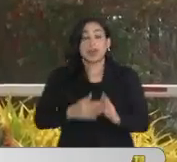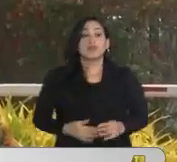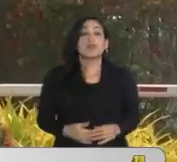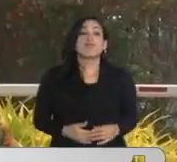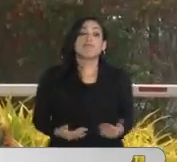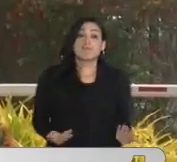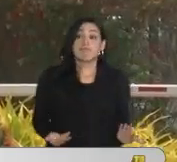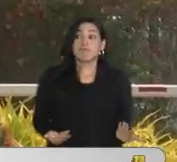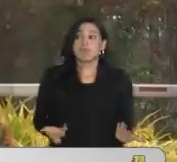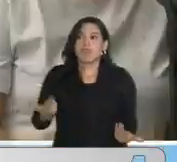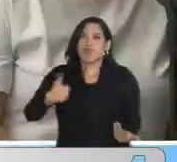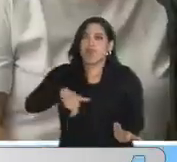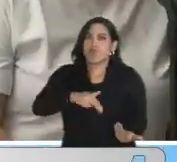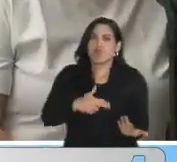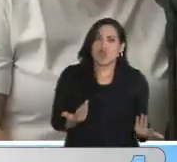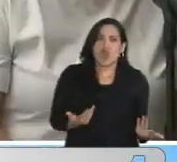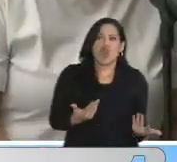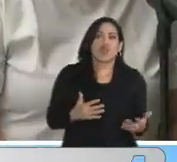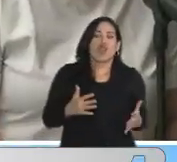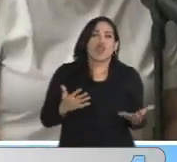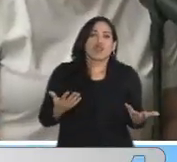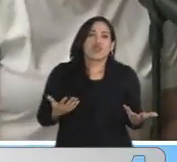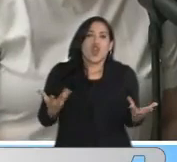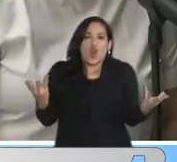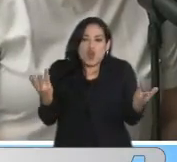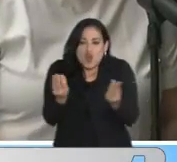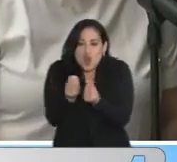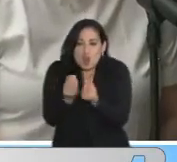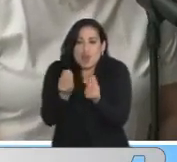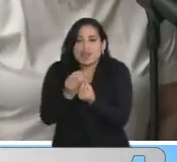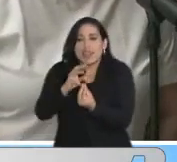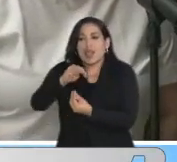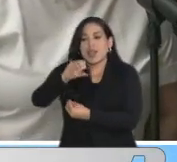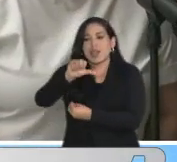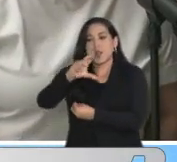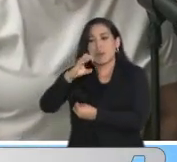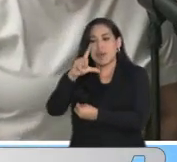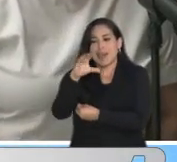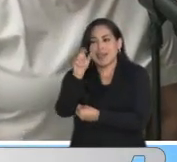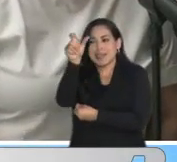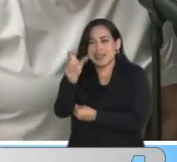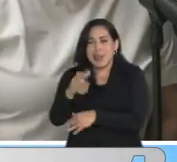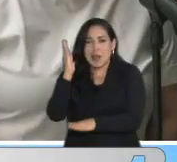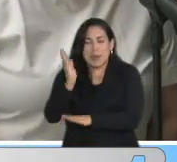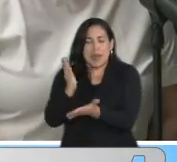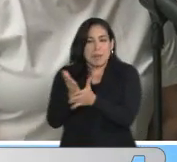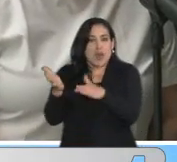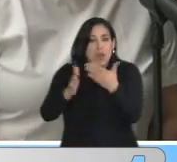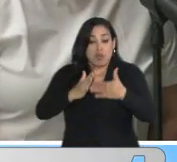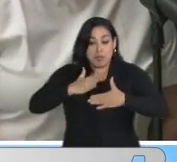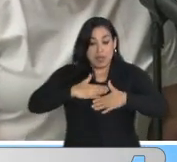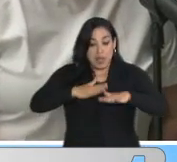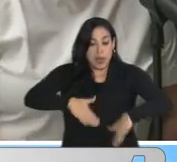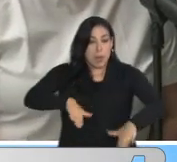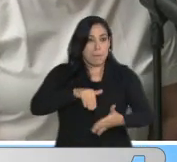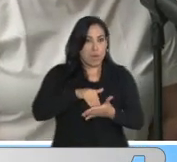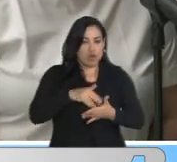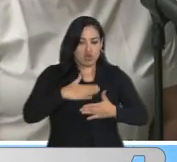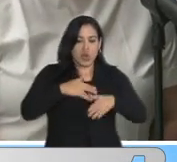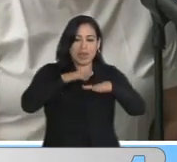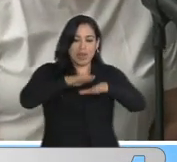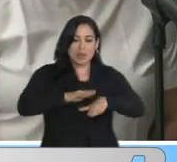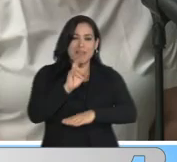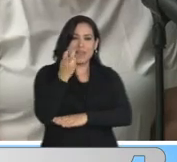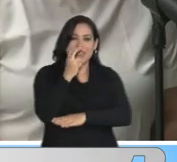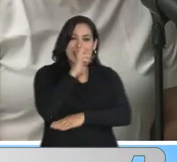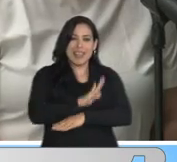nosotros, ¿verdad? Como compañeros del Fiscal Marcelo Pecci. Desde mi lugar y en representación de